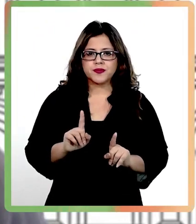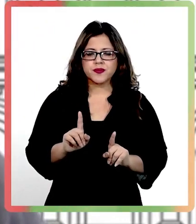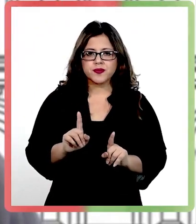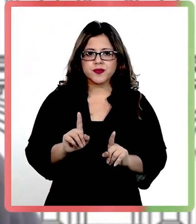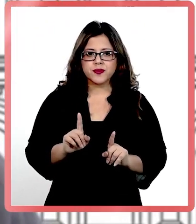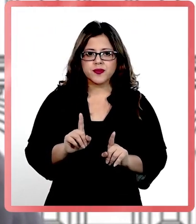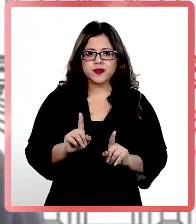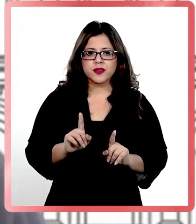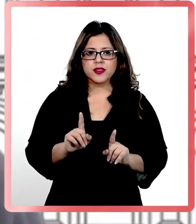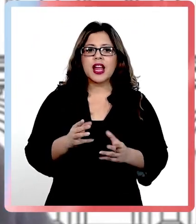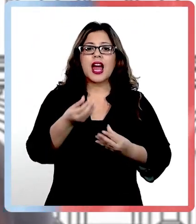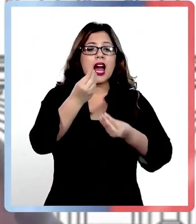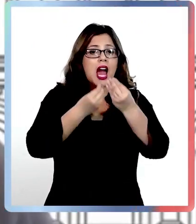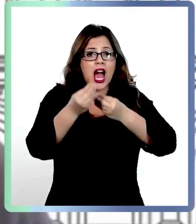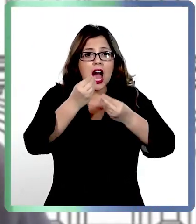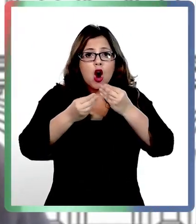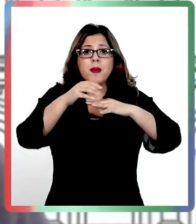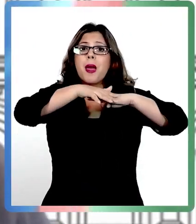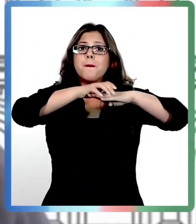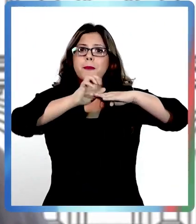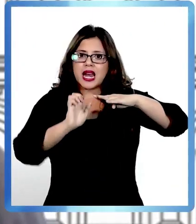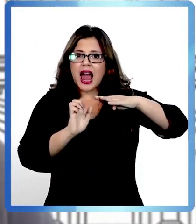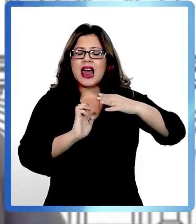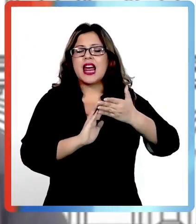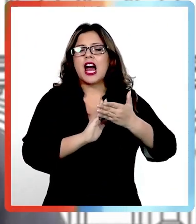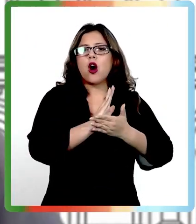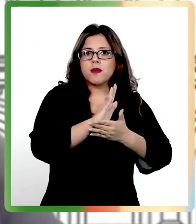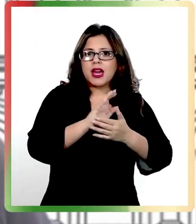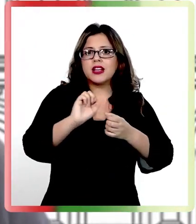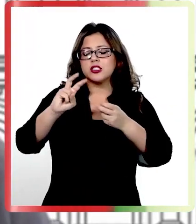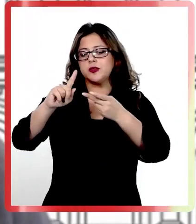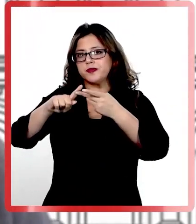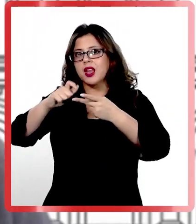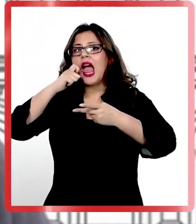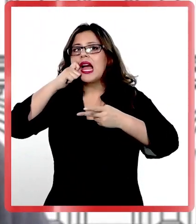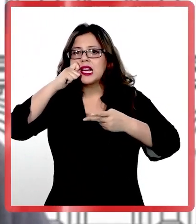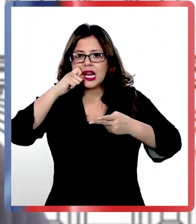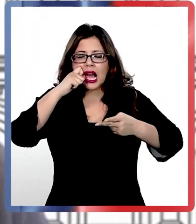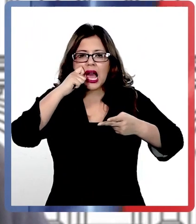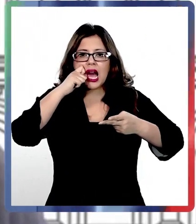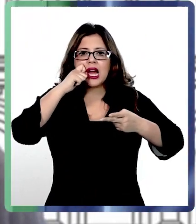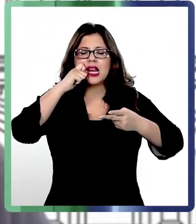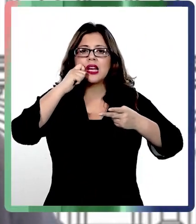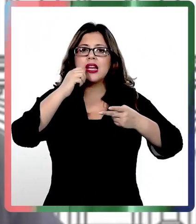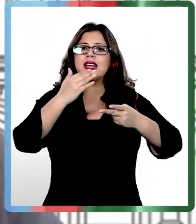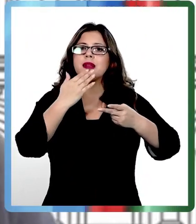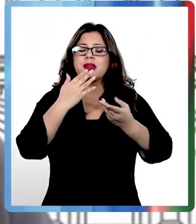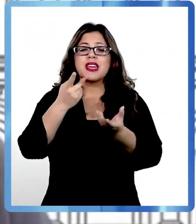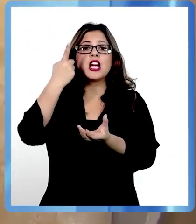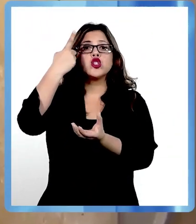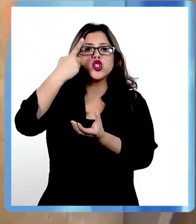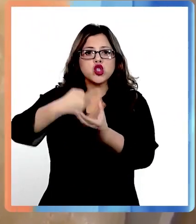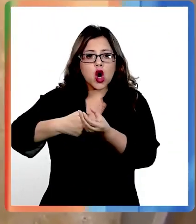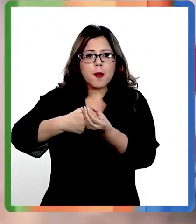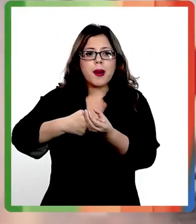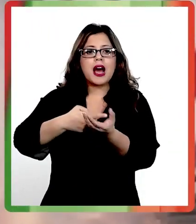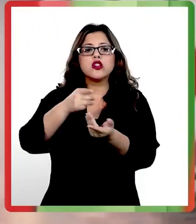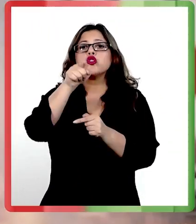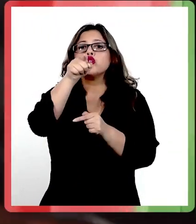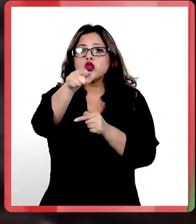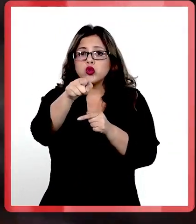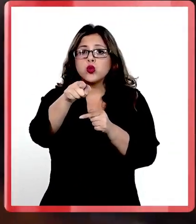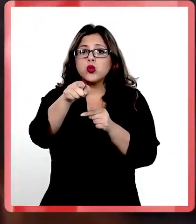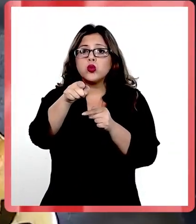real es que se come la empanada al inicio, se come un trozo de carne, ¿no es cierto? Se come el choripán, entonces